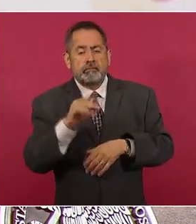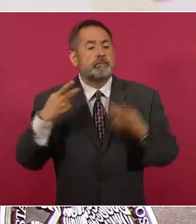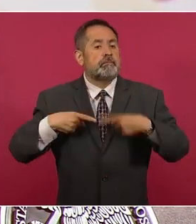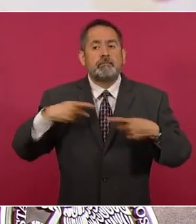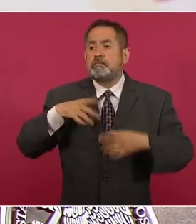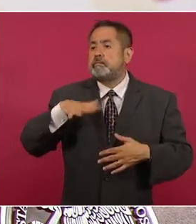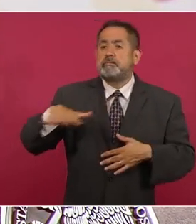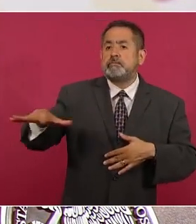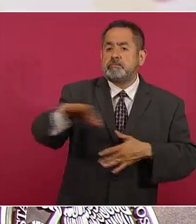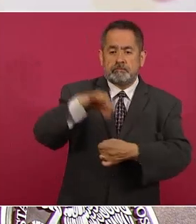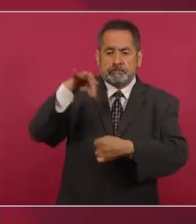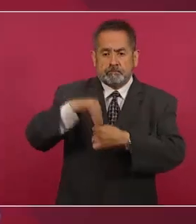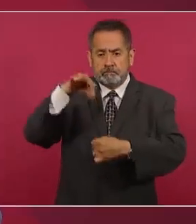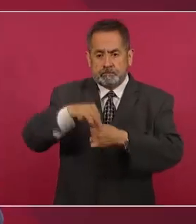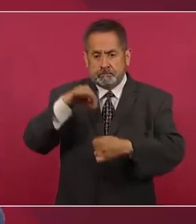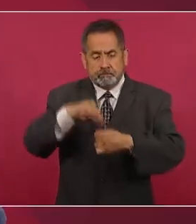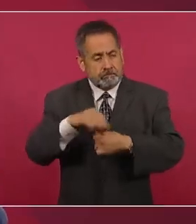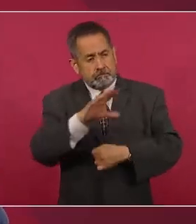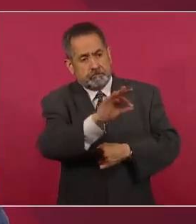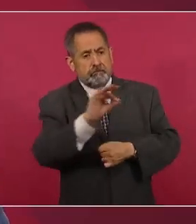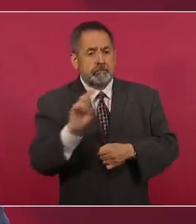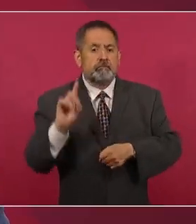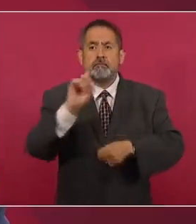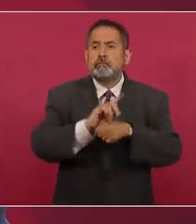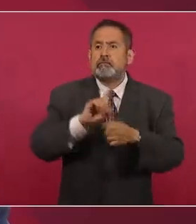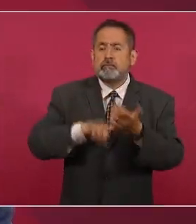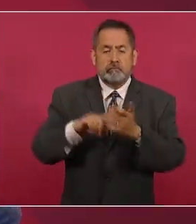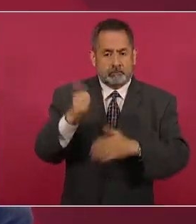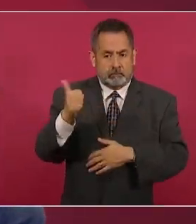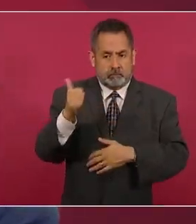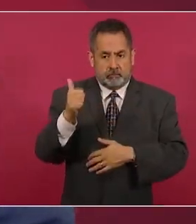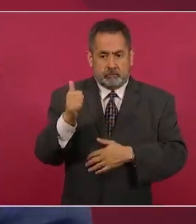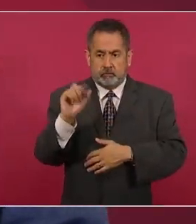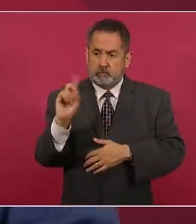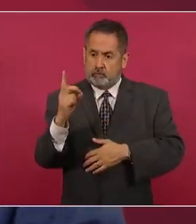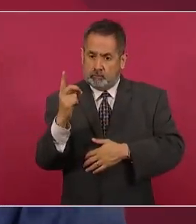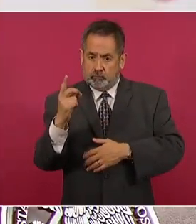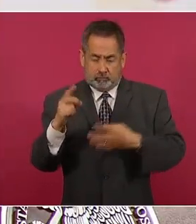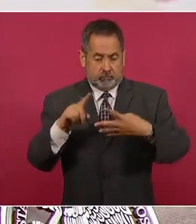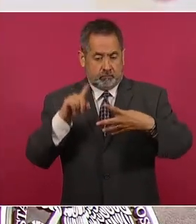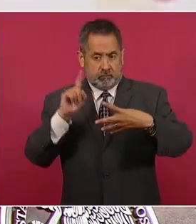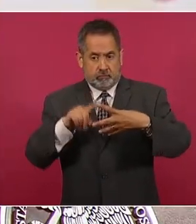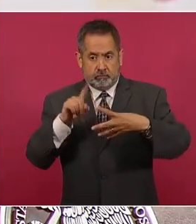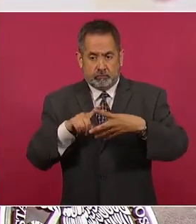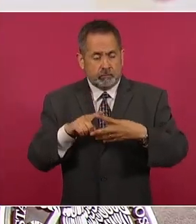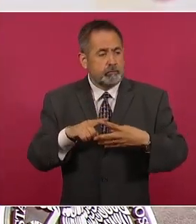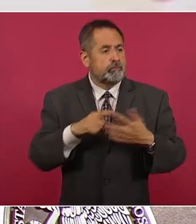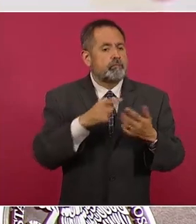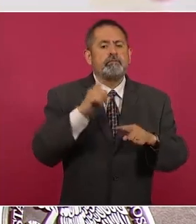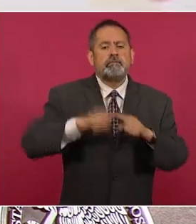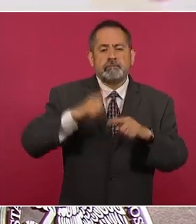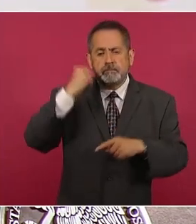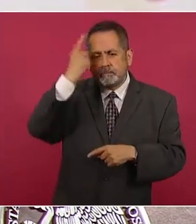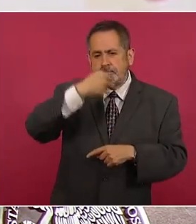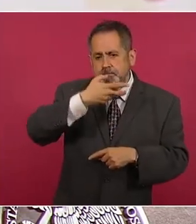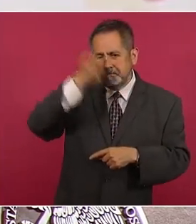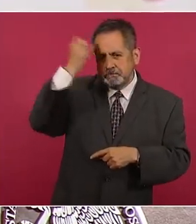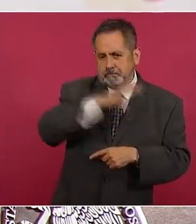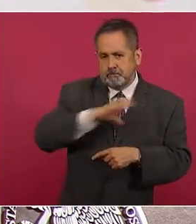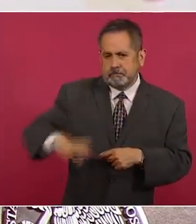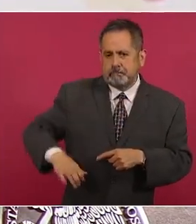popular el primer domingo del mes de agosto, siendo los candidatos postulados por los tres